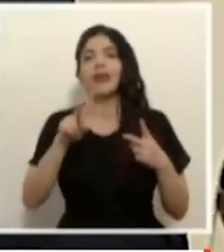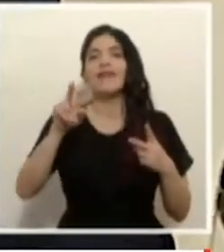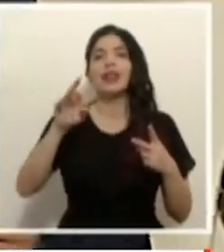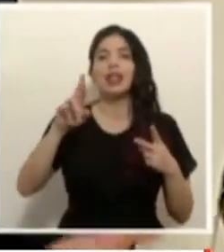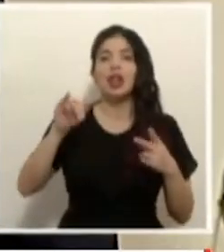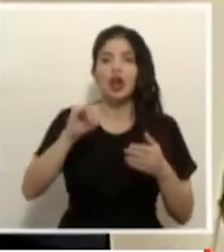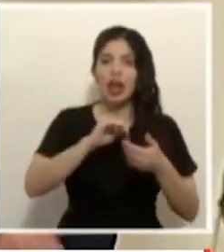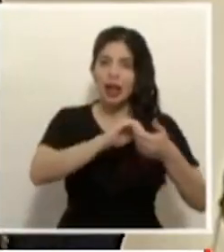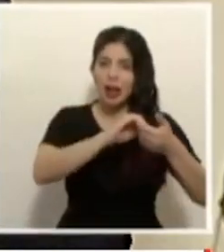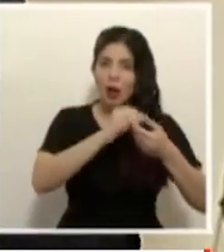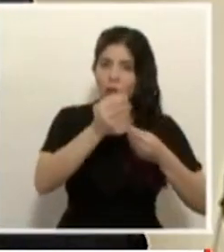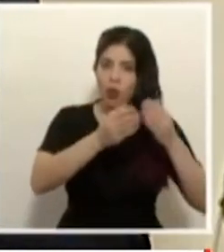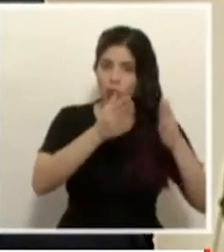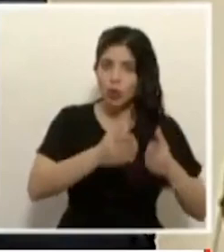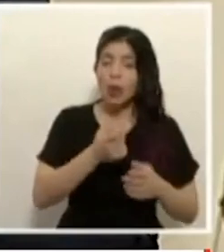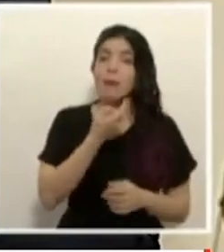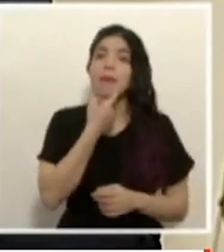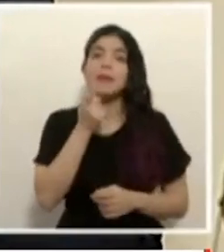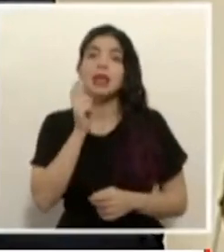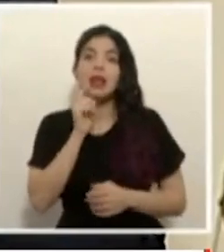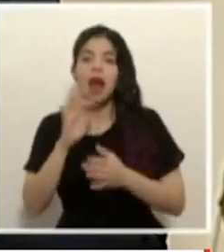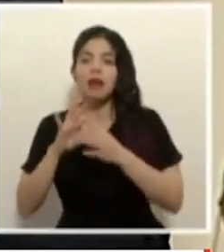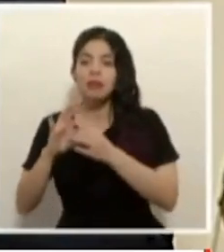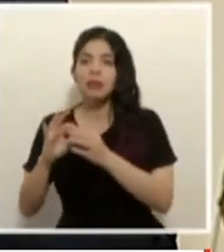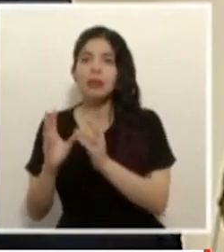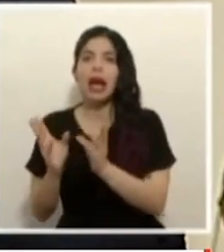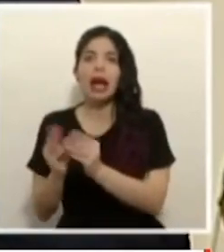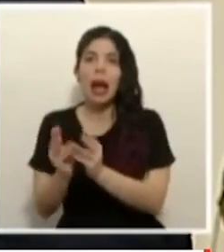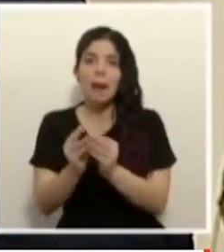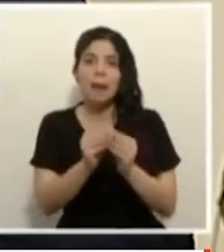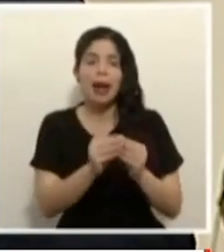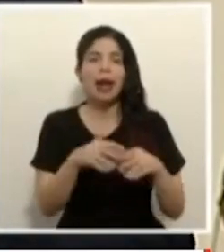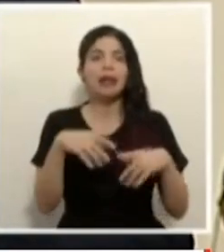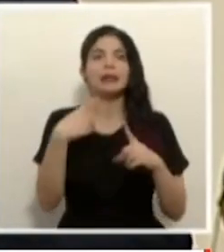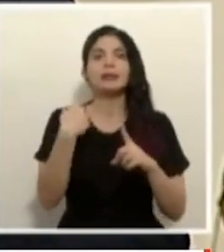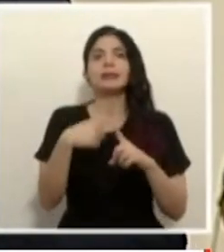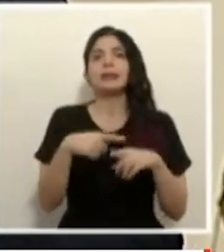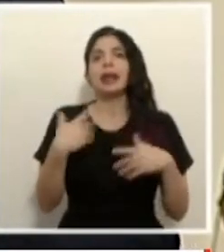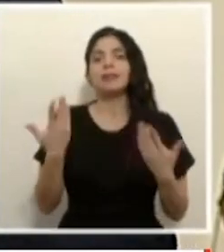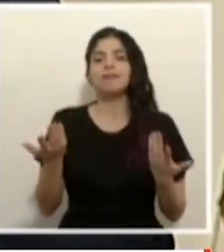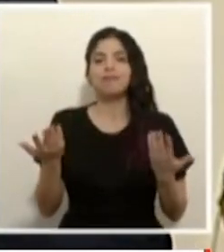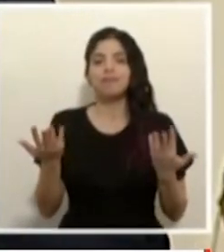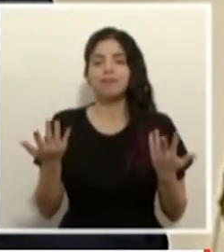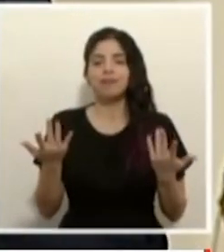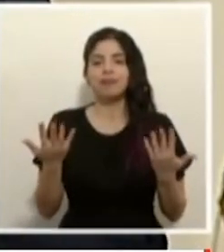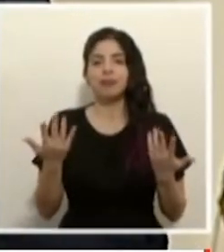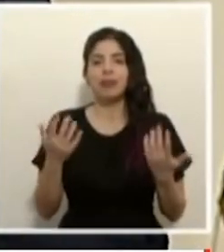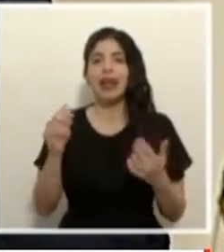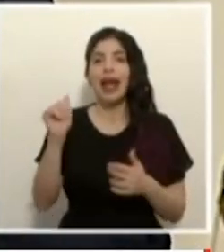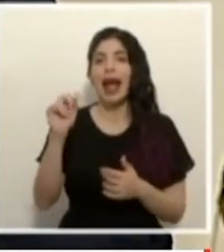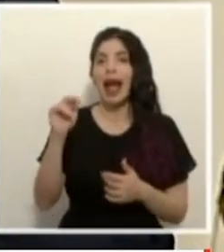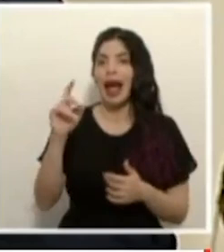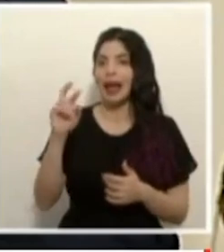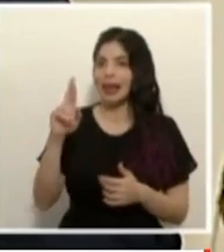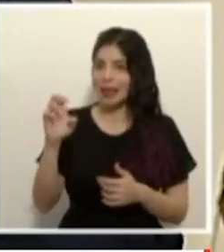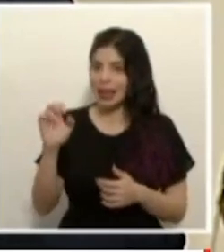productivo doña Pilar con lo que son cámaras así como como don André